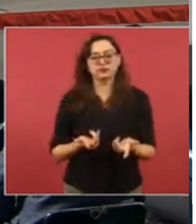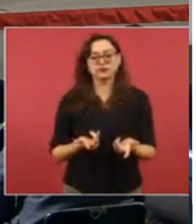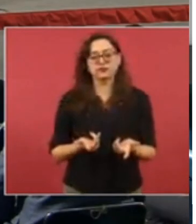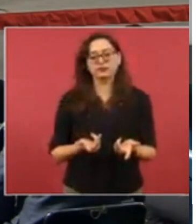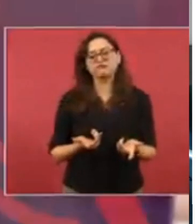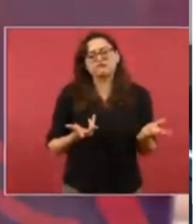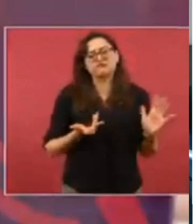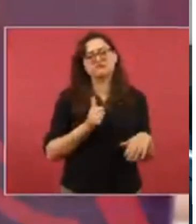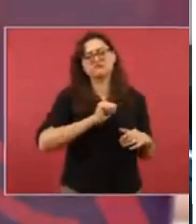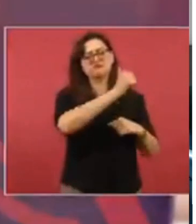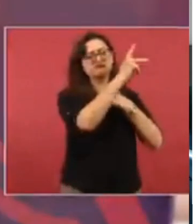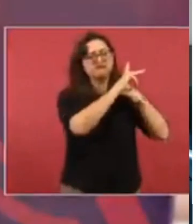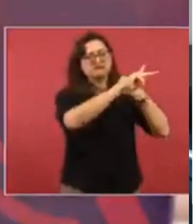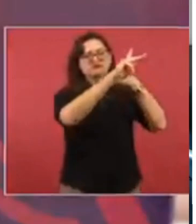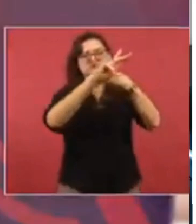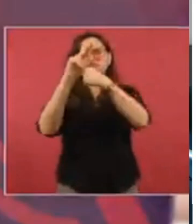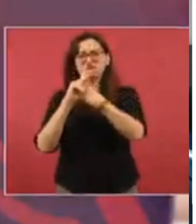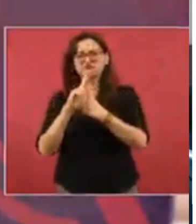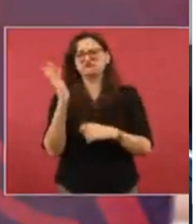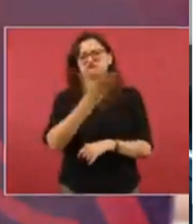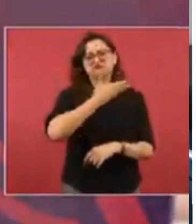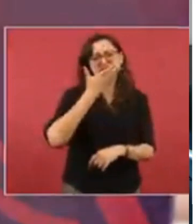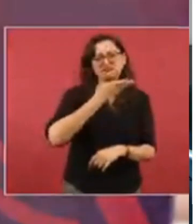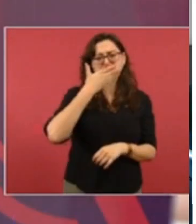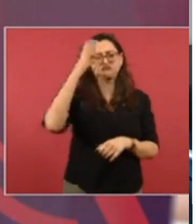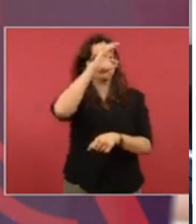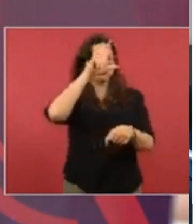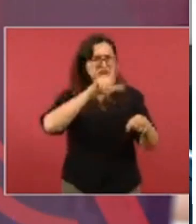en otros países en el caso de Estados Unidos